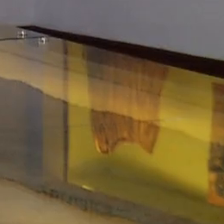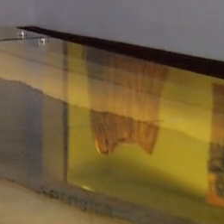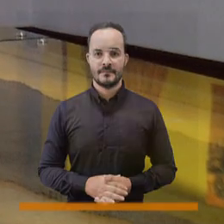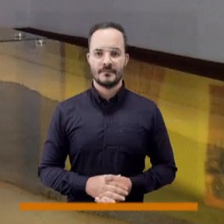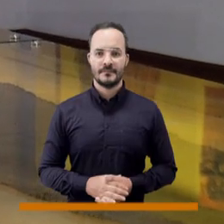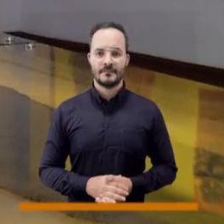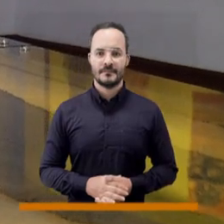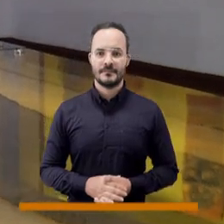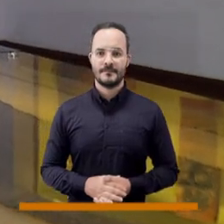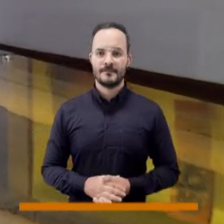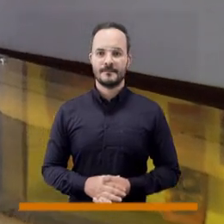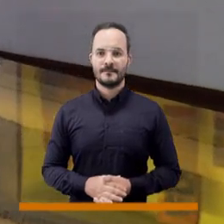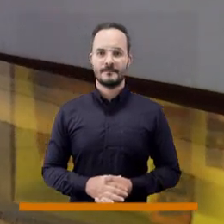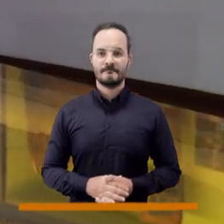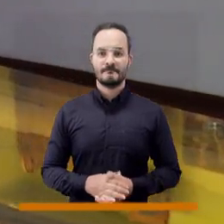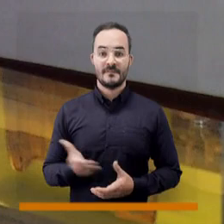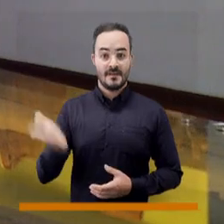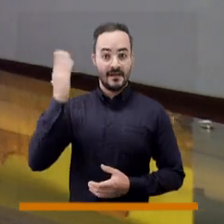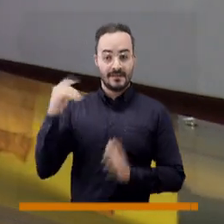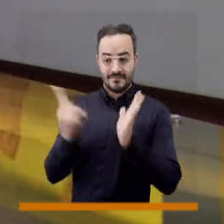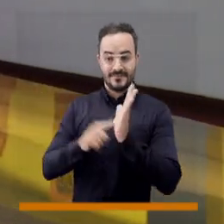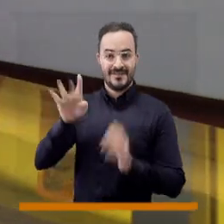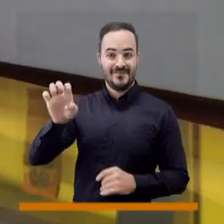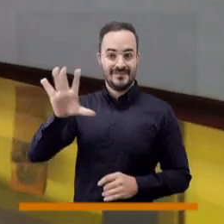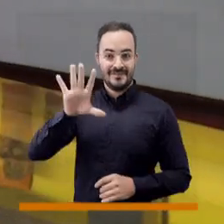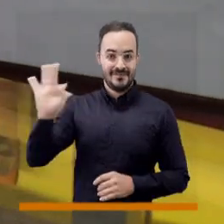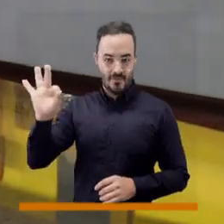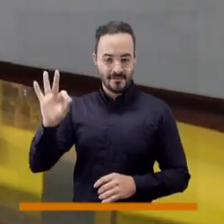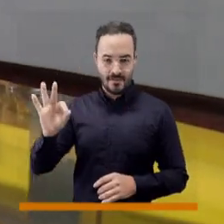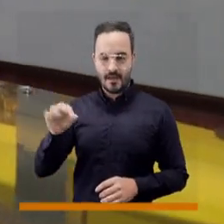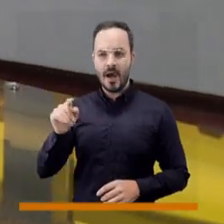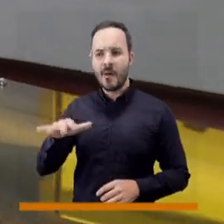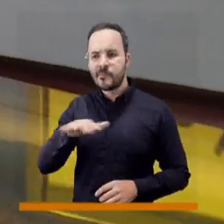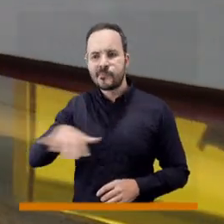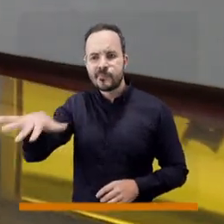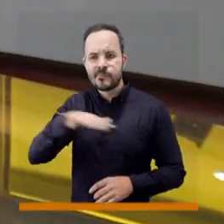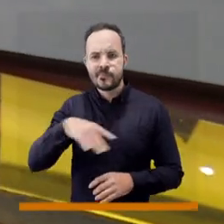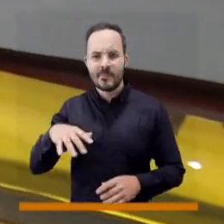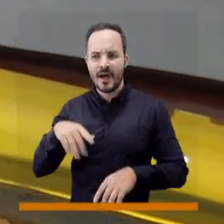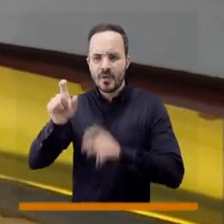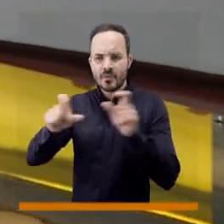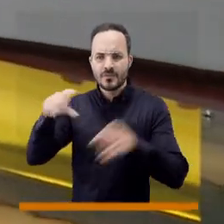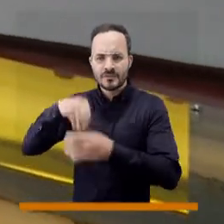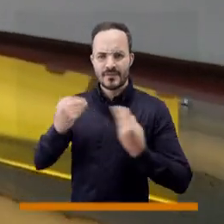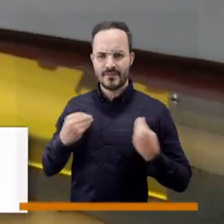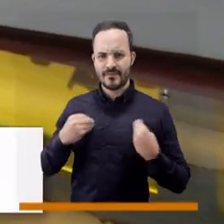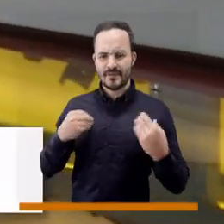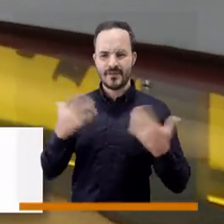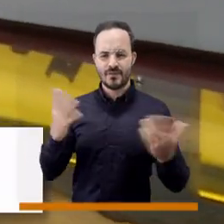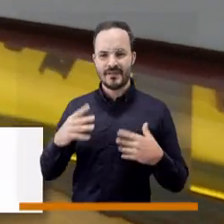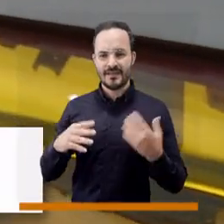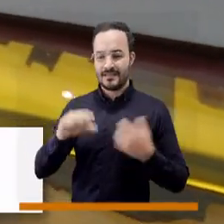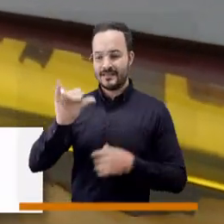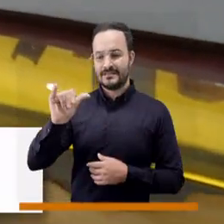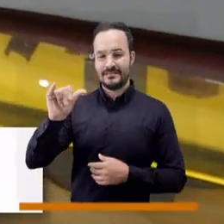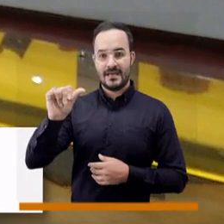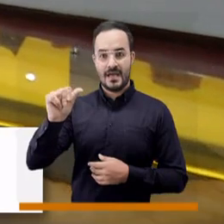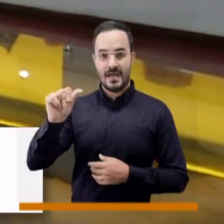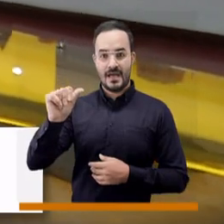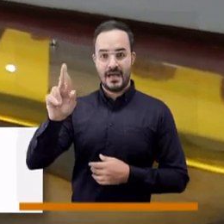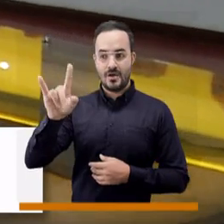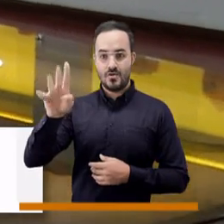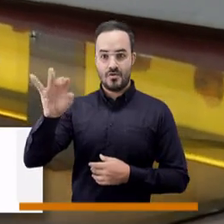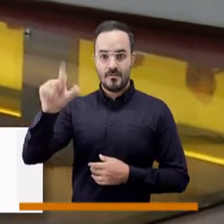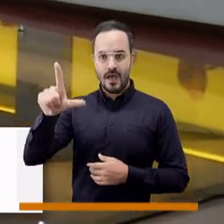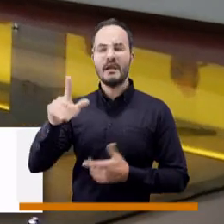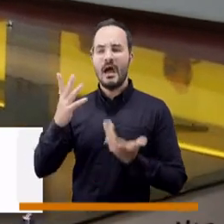en la década de los 50 los misioneros de yarumal empezaron a coleccionar objetos elaborados por nativos de algunas regiones regiones como